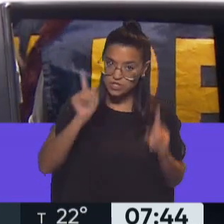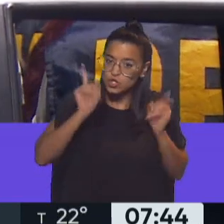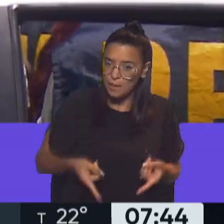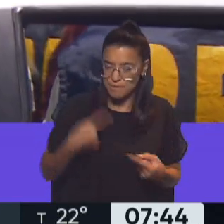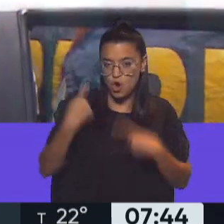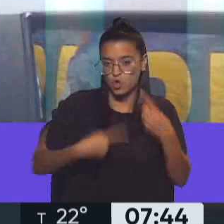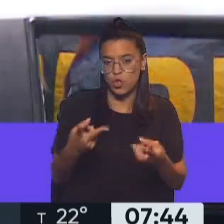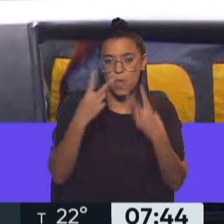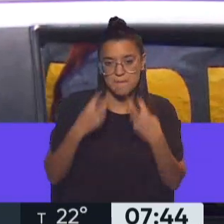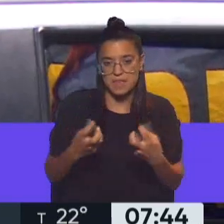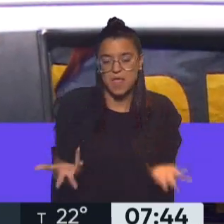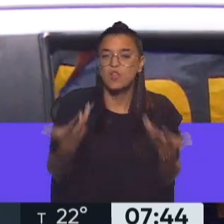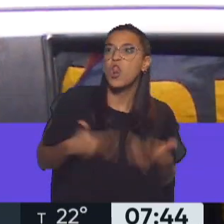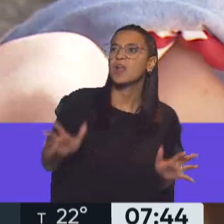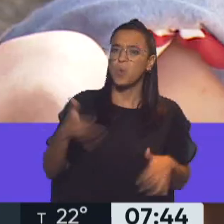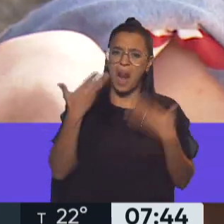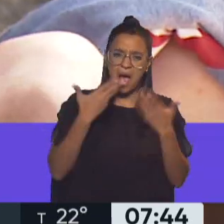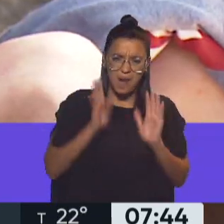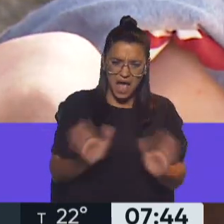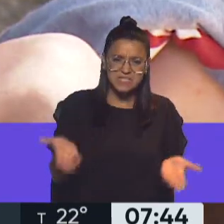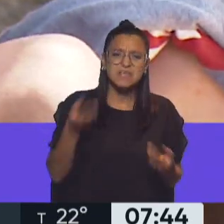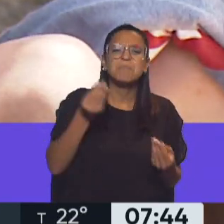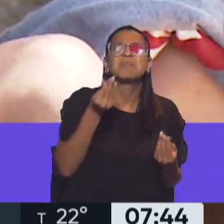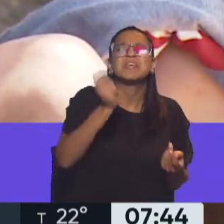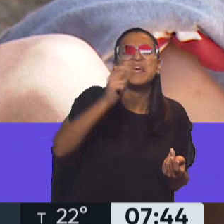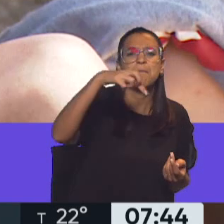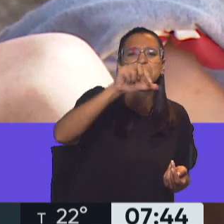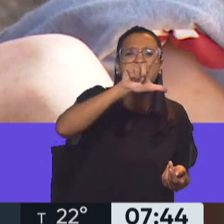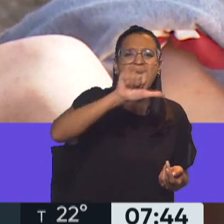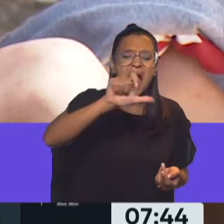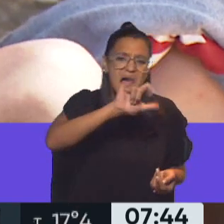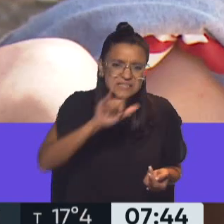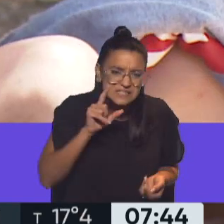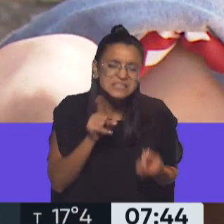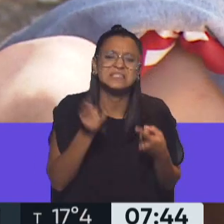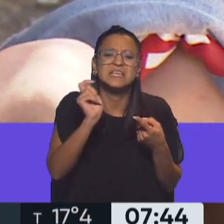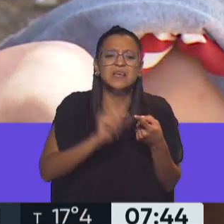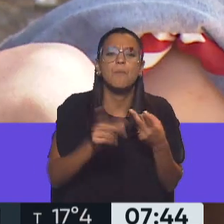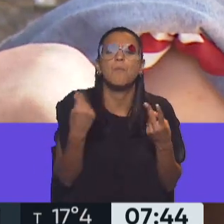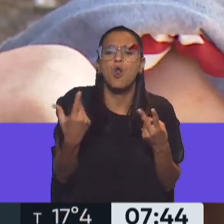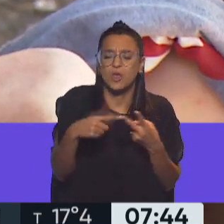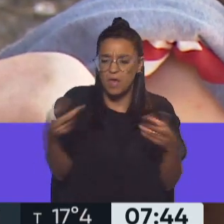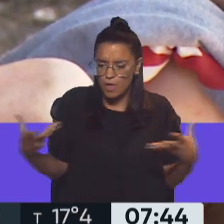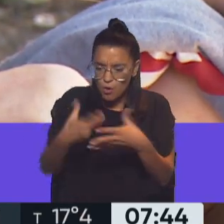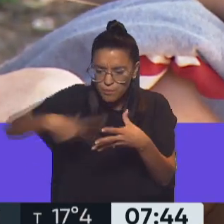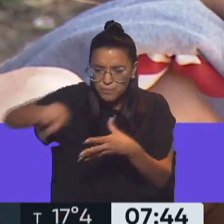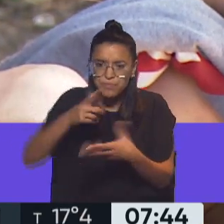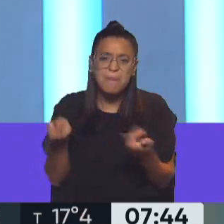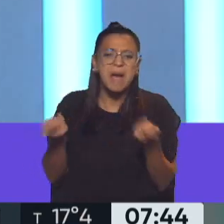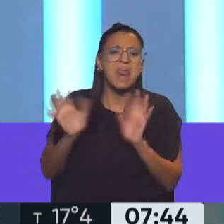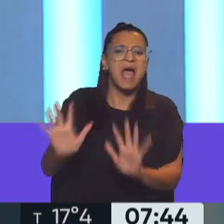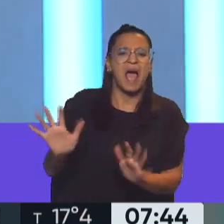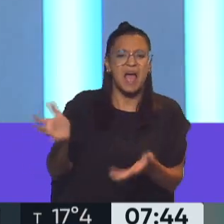investigando. Vamos a seguir investigando quién fue Palazzi y por qué las brigadas realmente se manejan con tanta